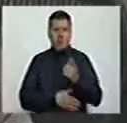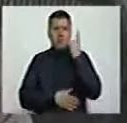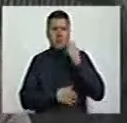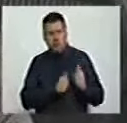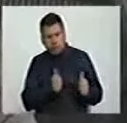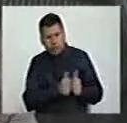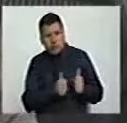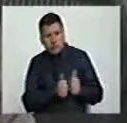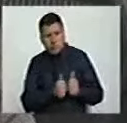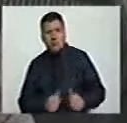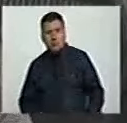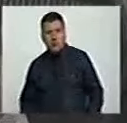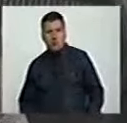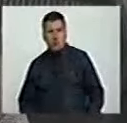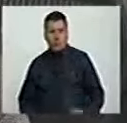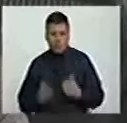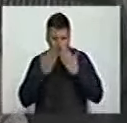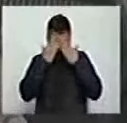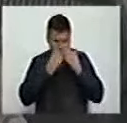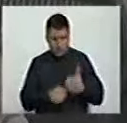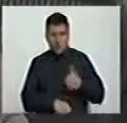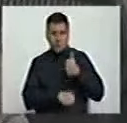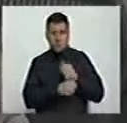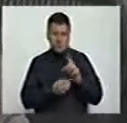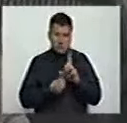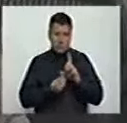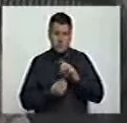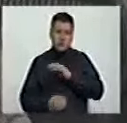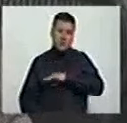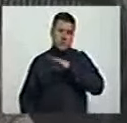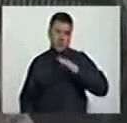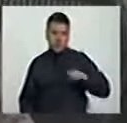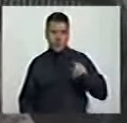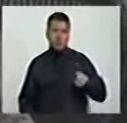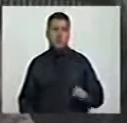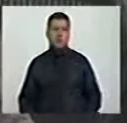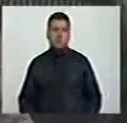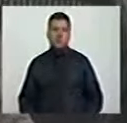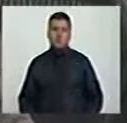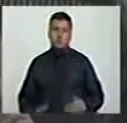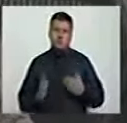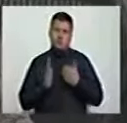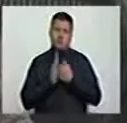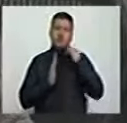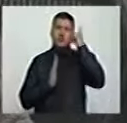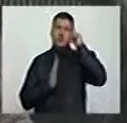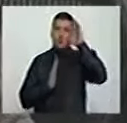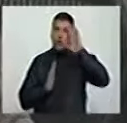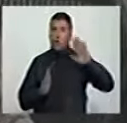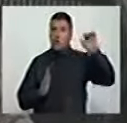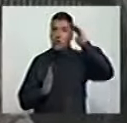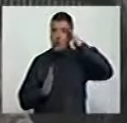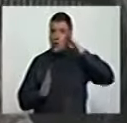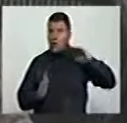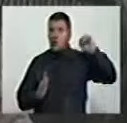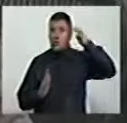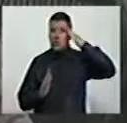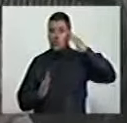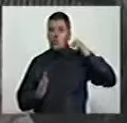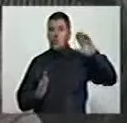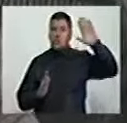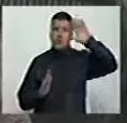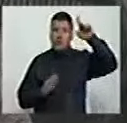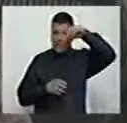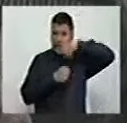en el sector democrático del directorio liberal de Antioquia y posteriormente en la gobernación, en las dos ocasiones en la